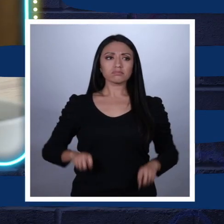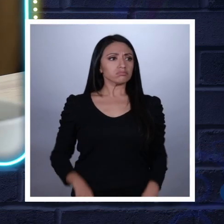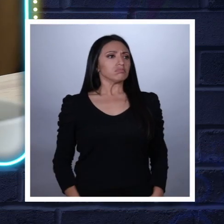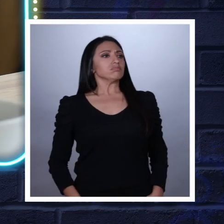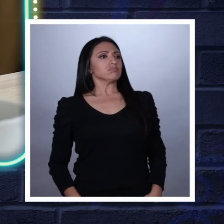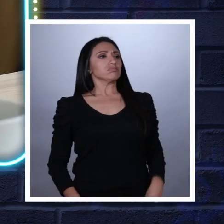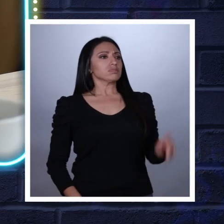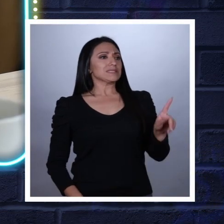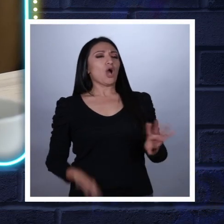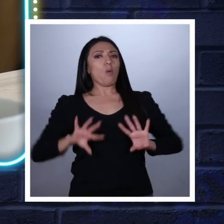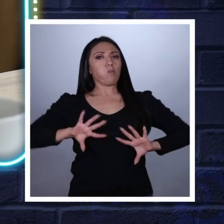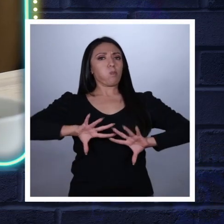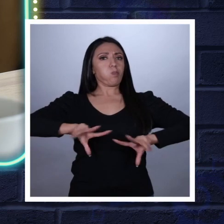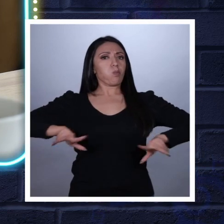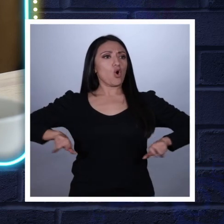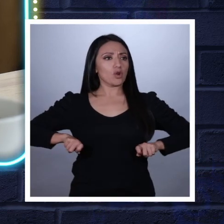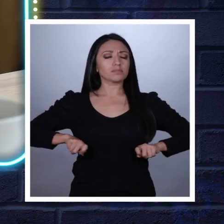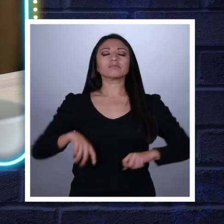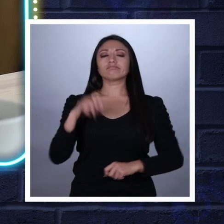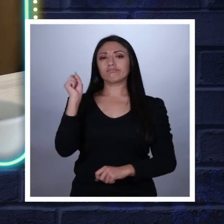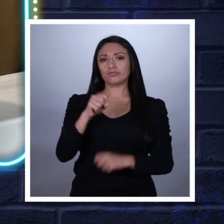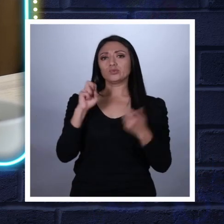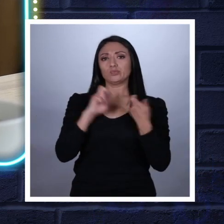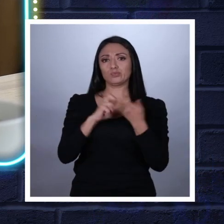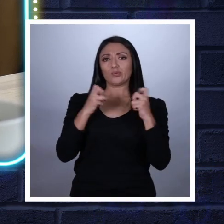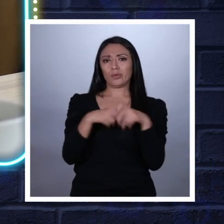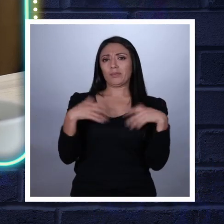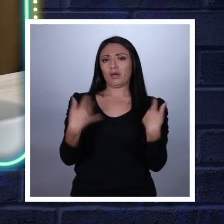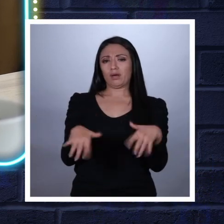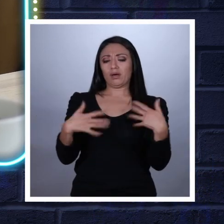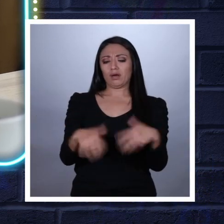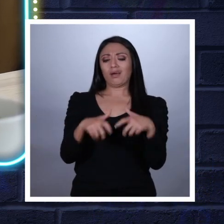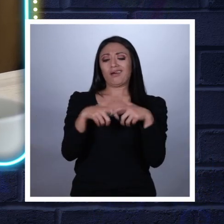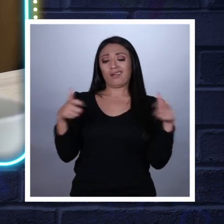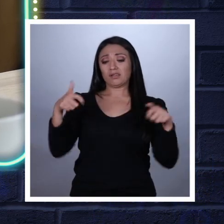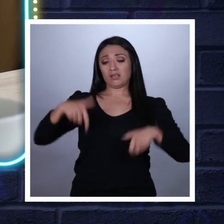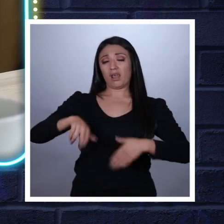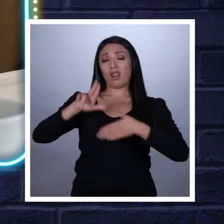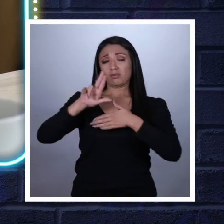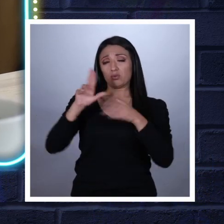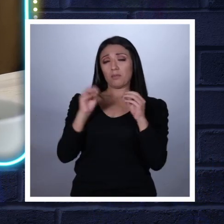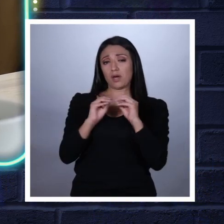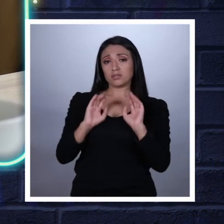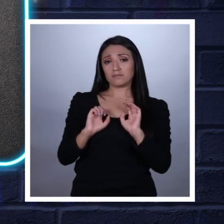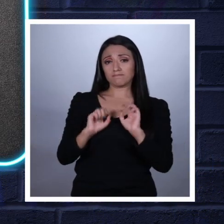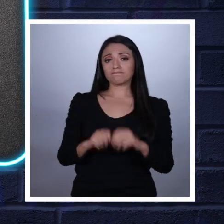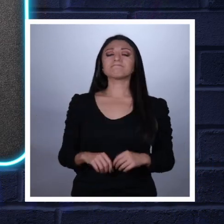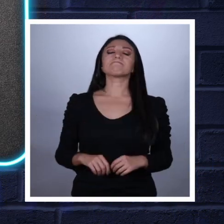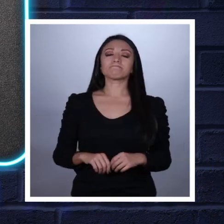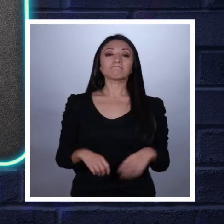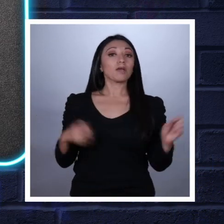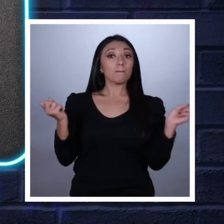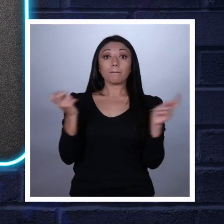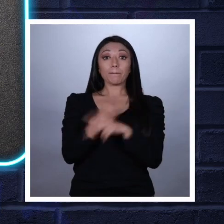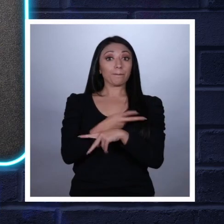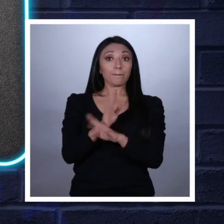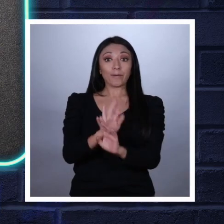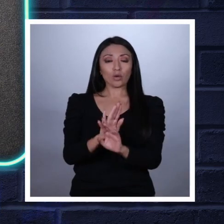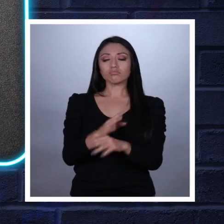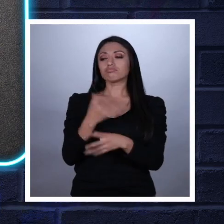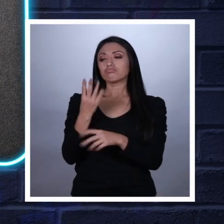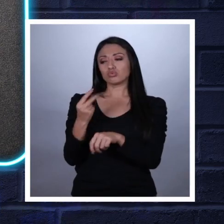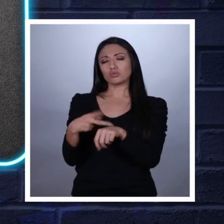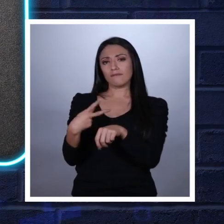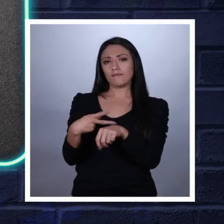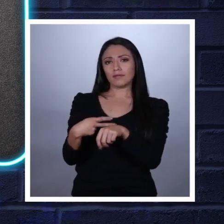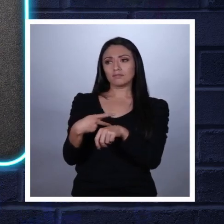La corrupción es un problema enorme, sobre todo en Latinoamérica. Lo peor es que